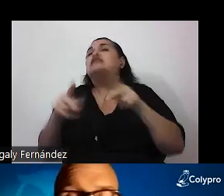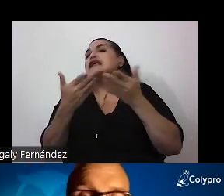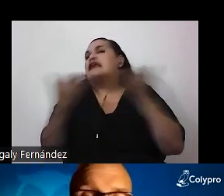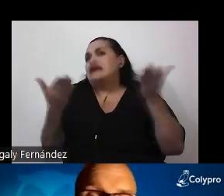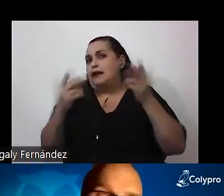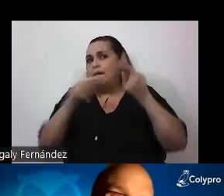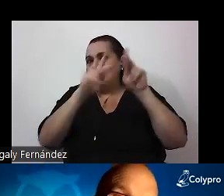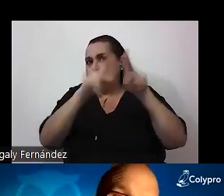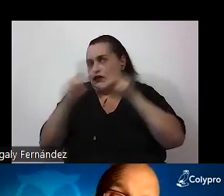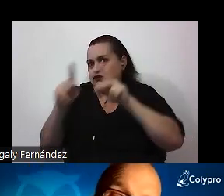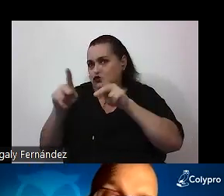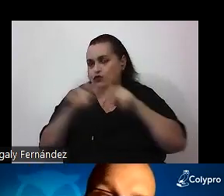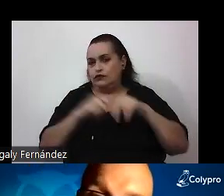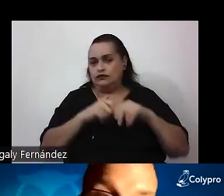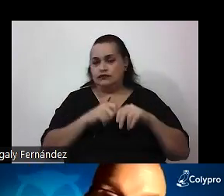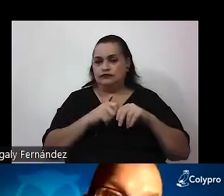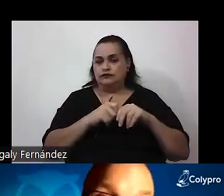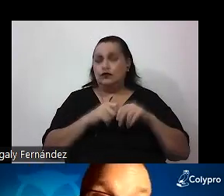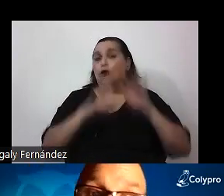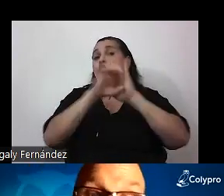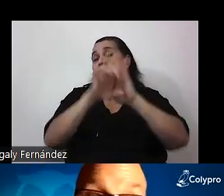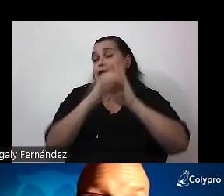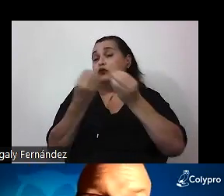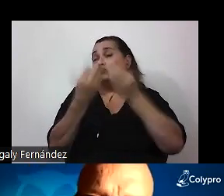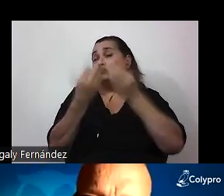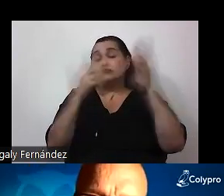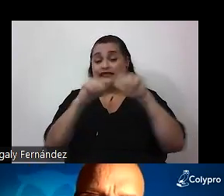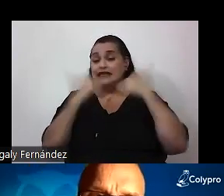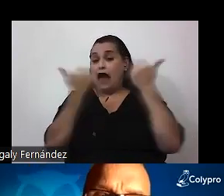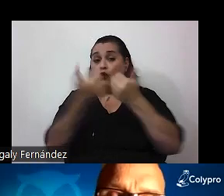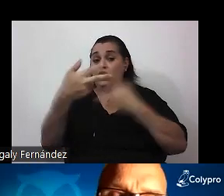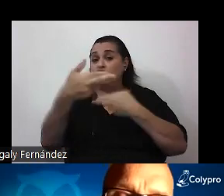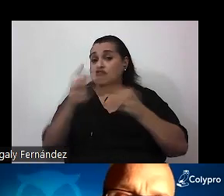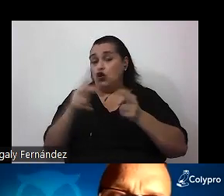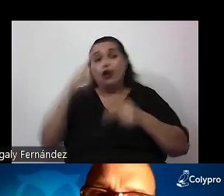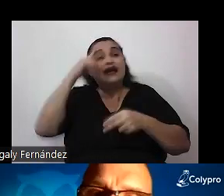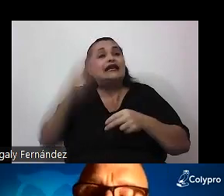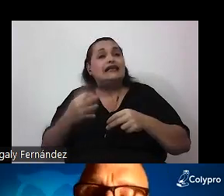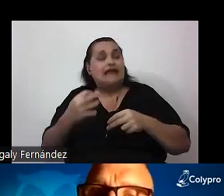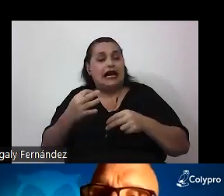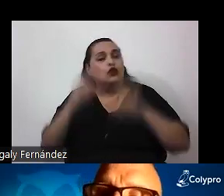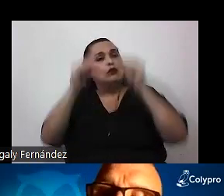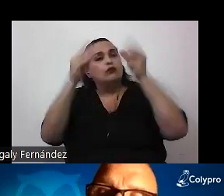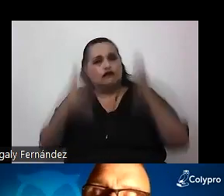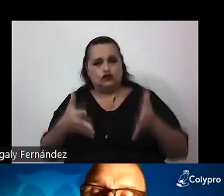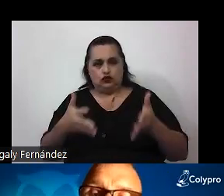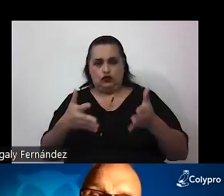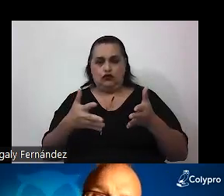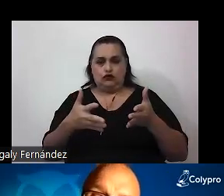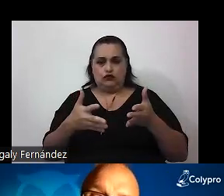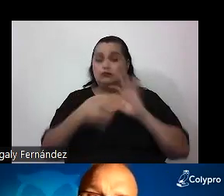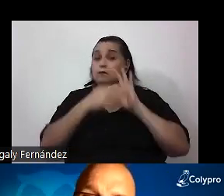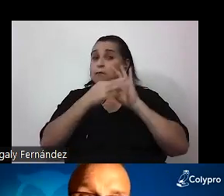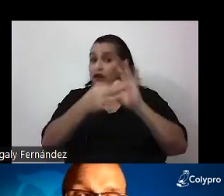valdrían para muchas aulas de nuestra región, pero eso queda a criterio del docente. Me refiero a